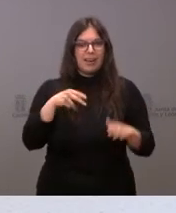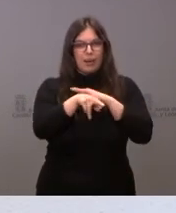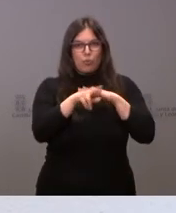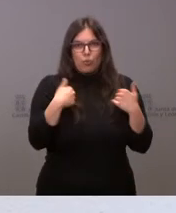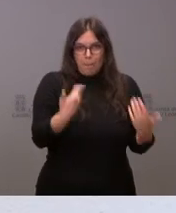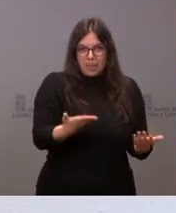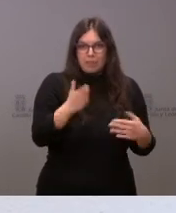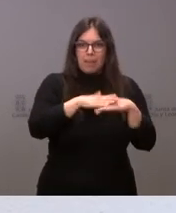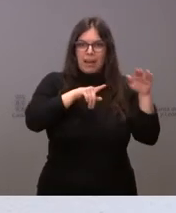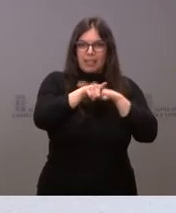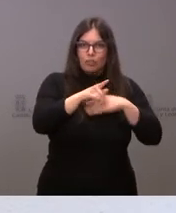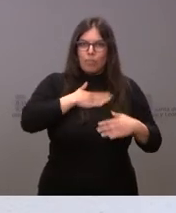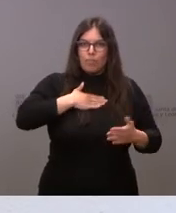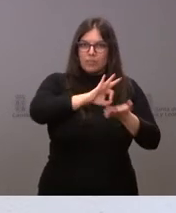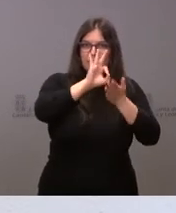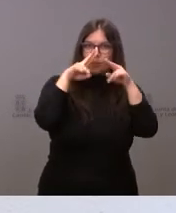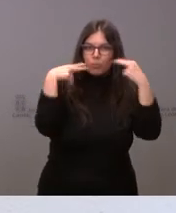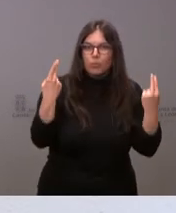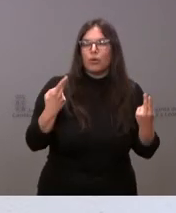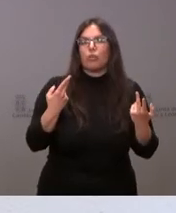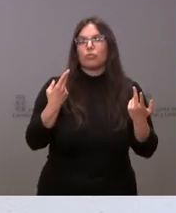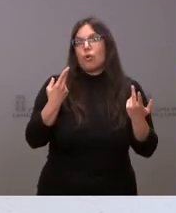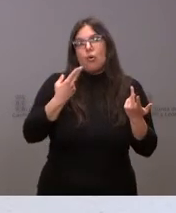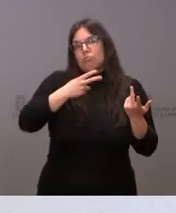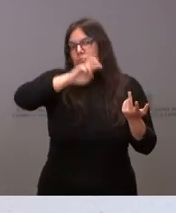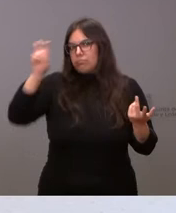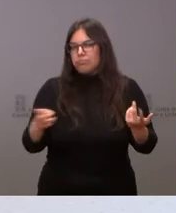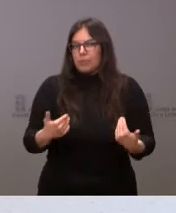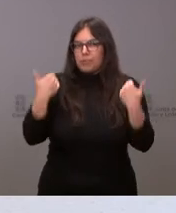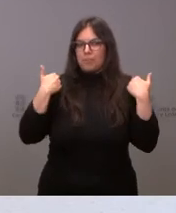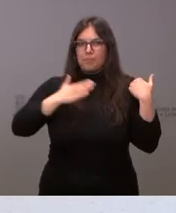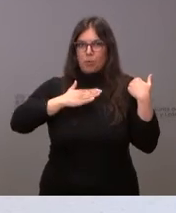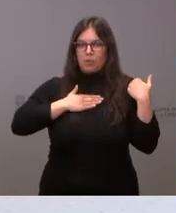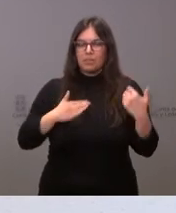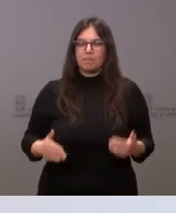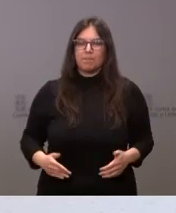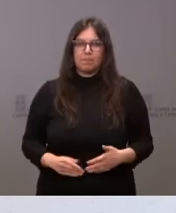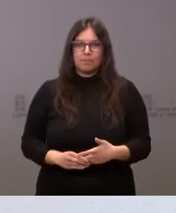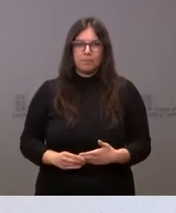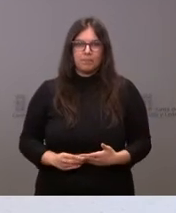económicos para la gestión de los servicios públicos y de otras competencias que tenemos atribuidas.